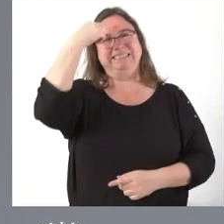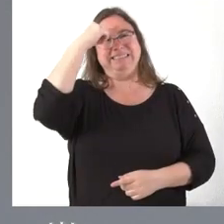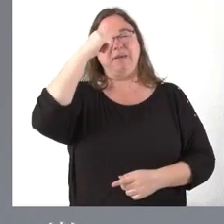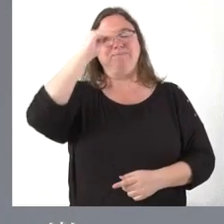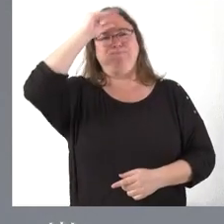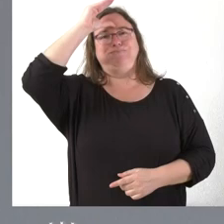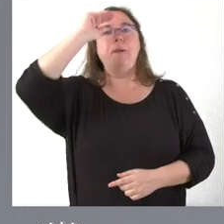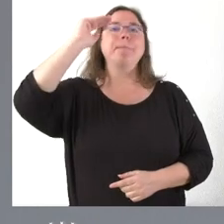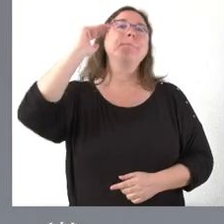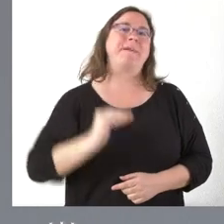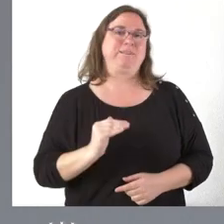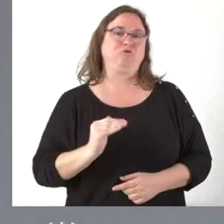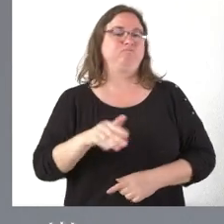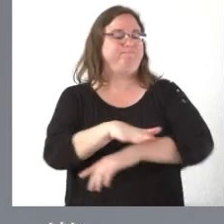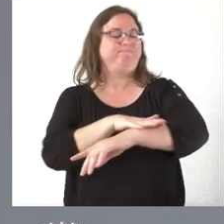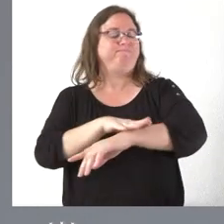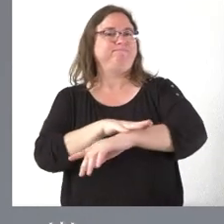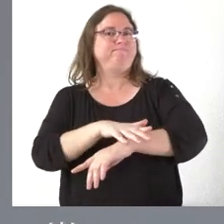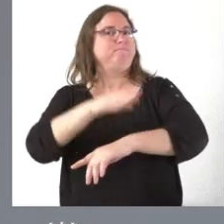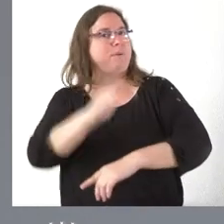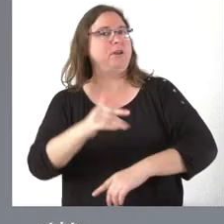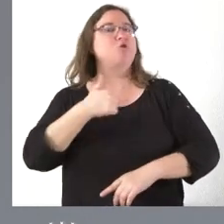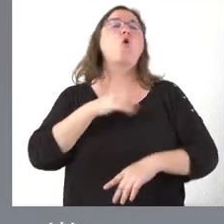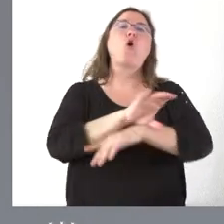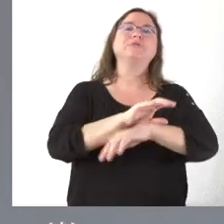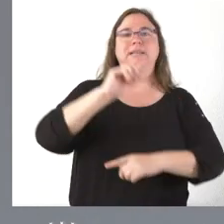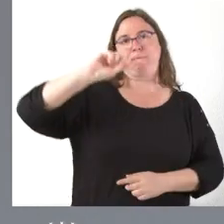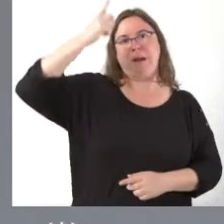exhaustivo que el nuestro.